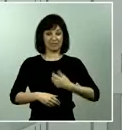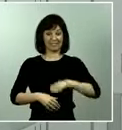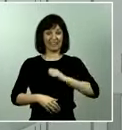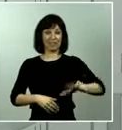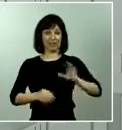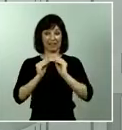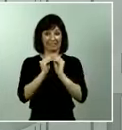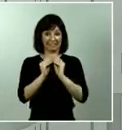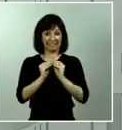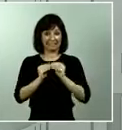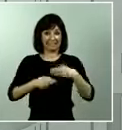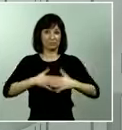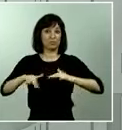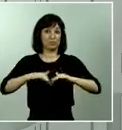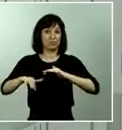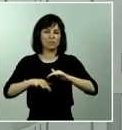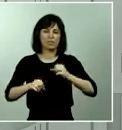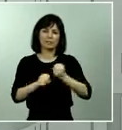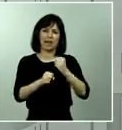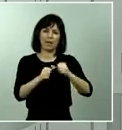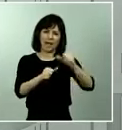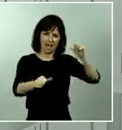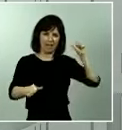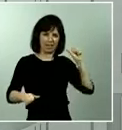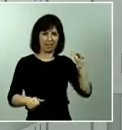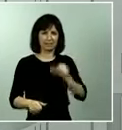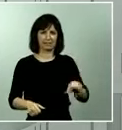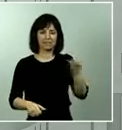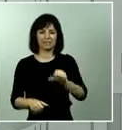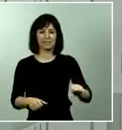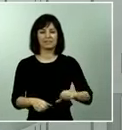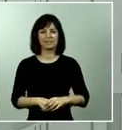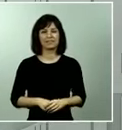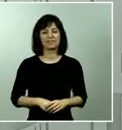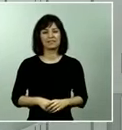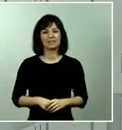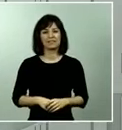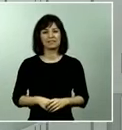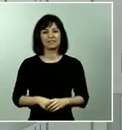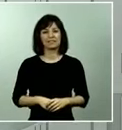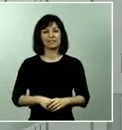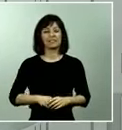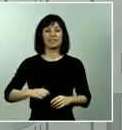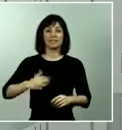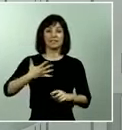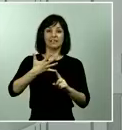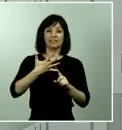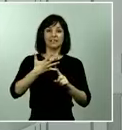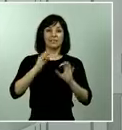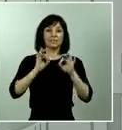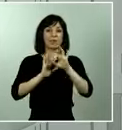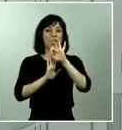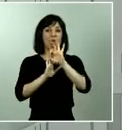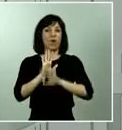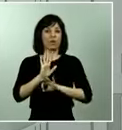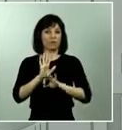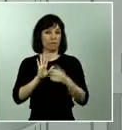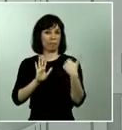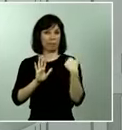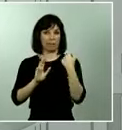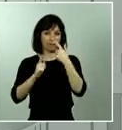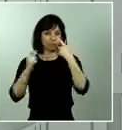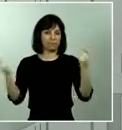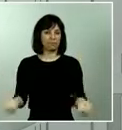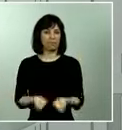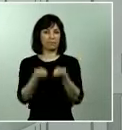también en las últimas semanas. Quiero referirme en quinto lugar a la orden que ha salido publicada recientemente en el boletín esta misma